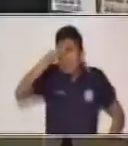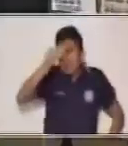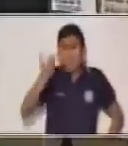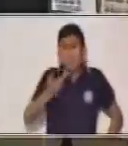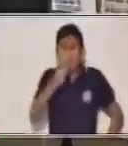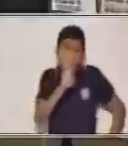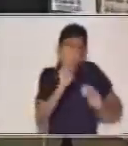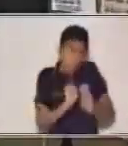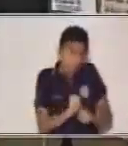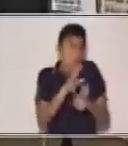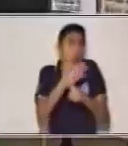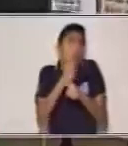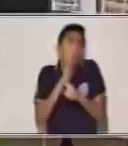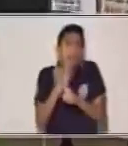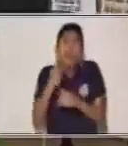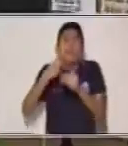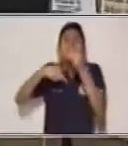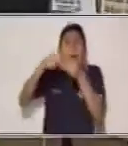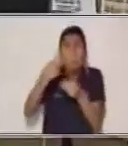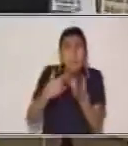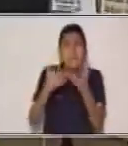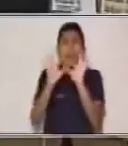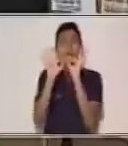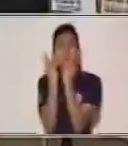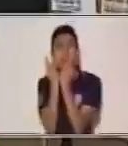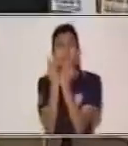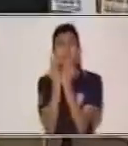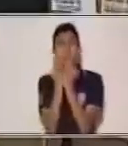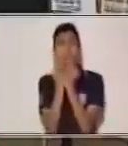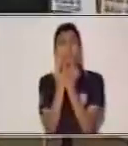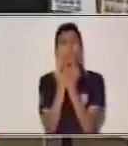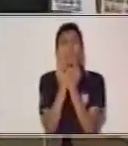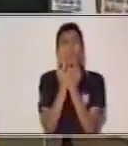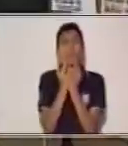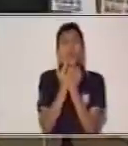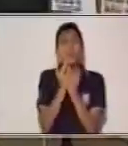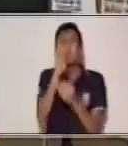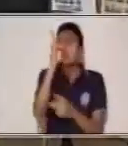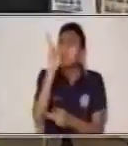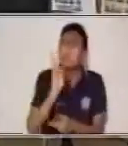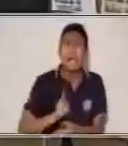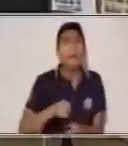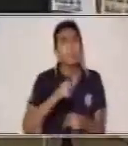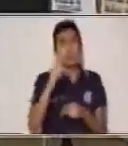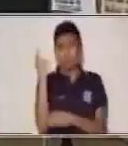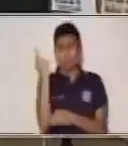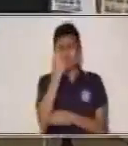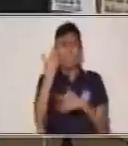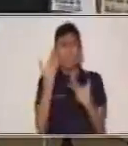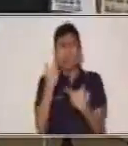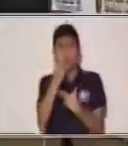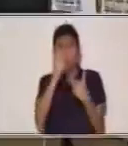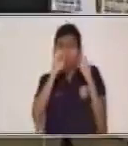compártelo. No hay mejor forma de practicar comunicación que